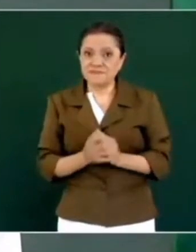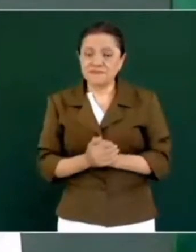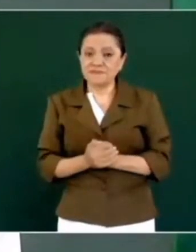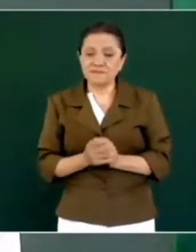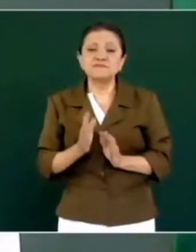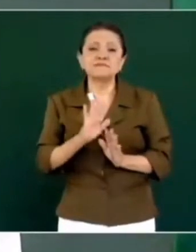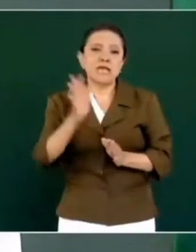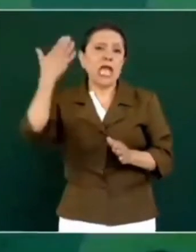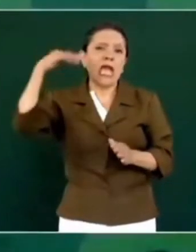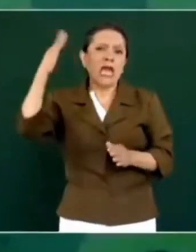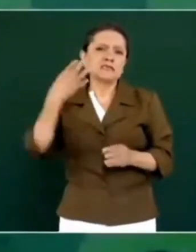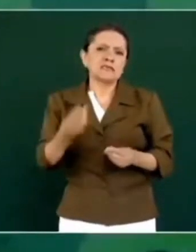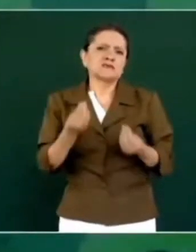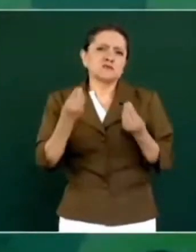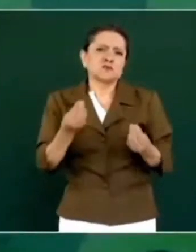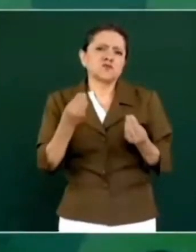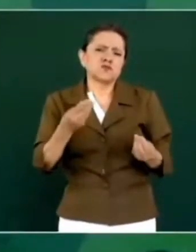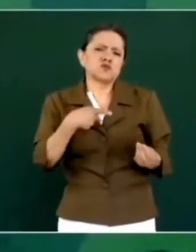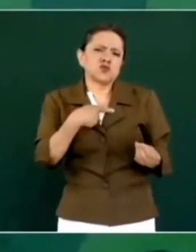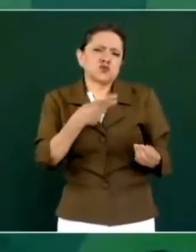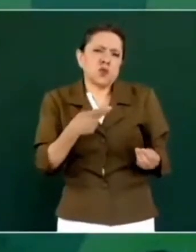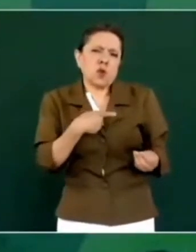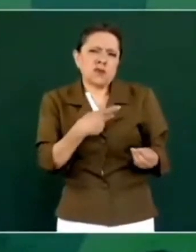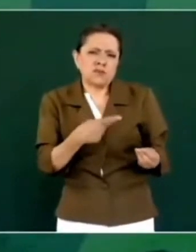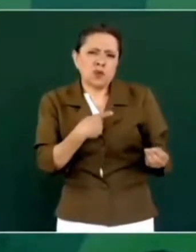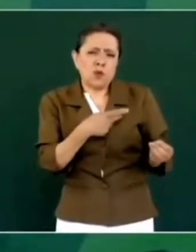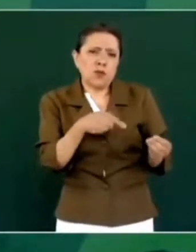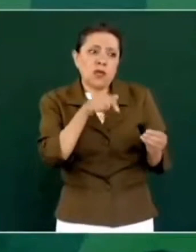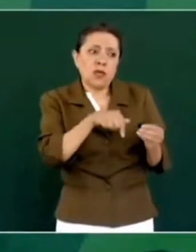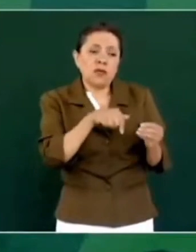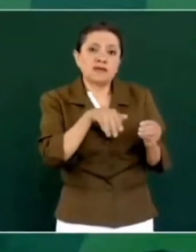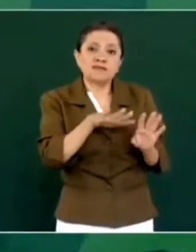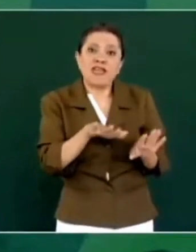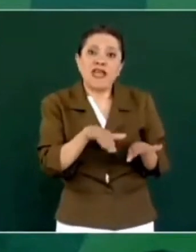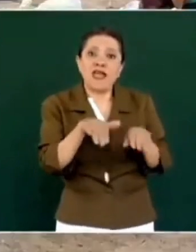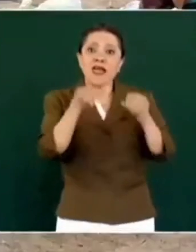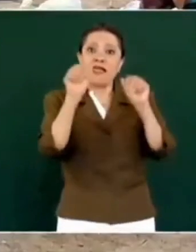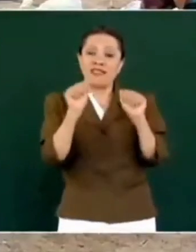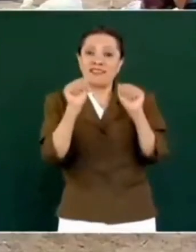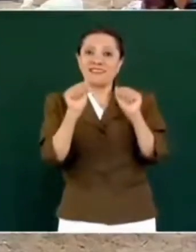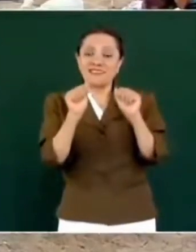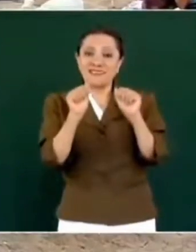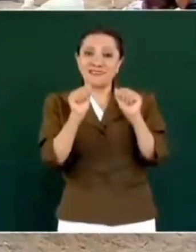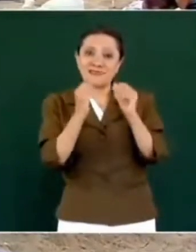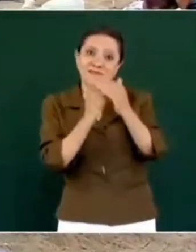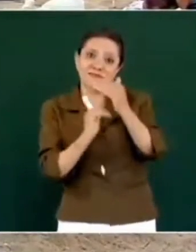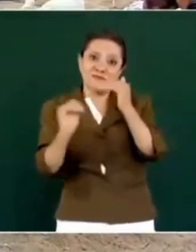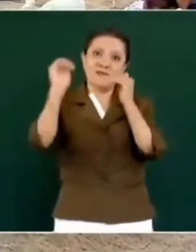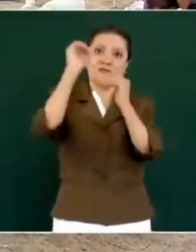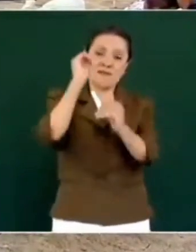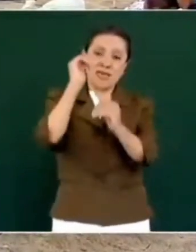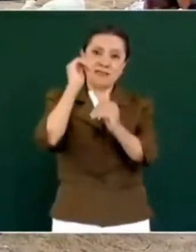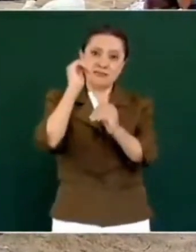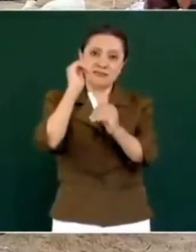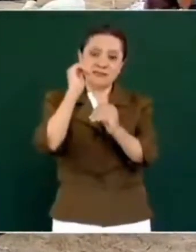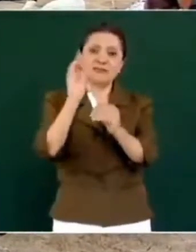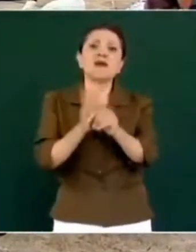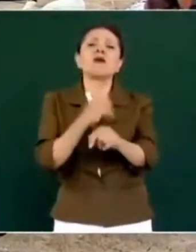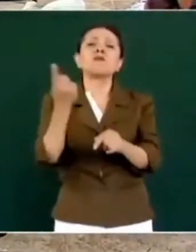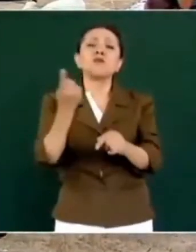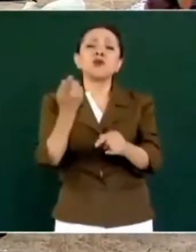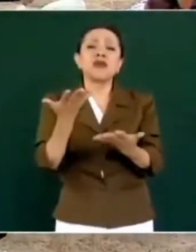salieron de la pobreza miles de guerrerenses. Y es por una combinación